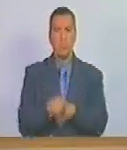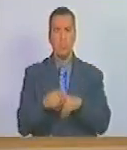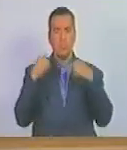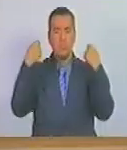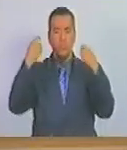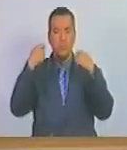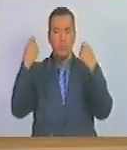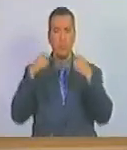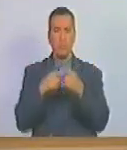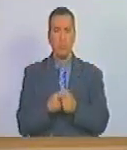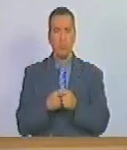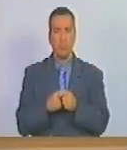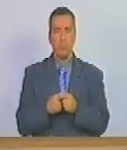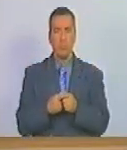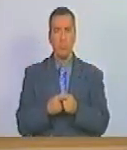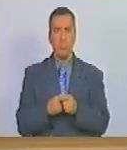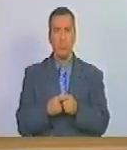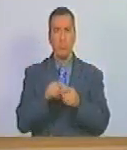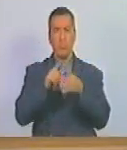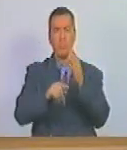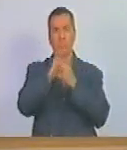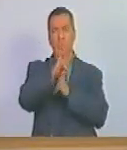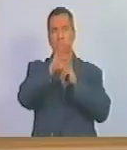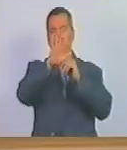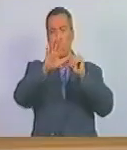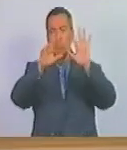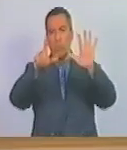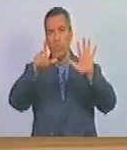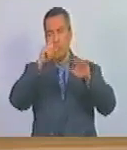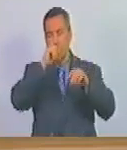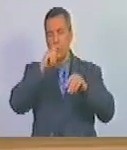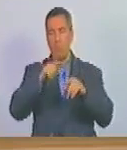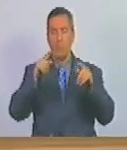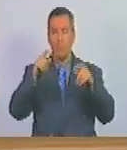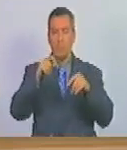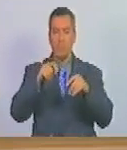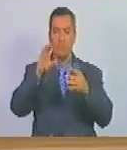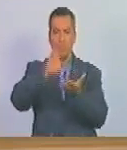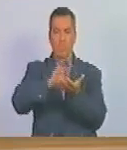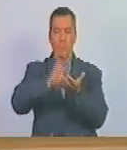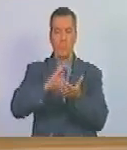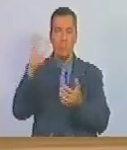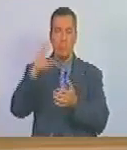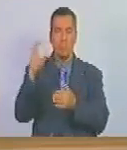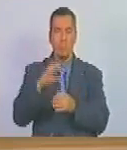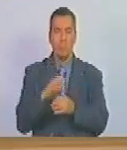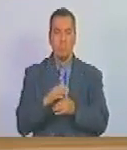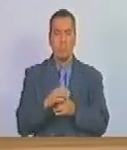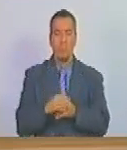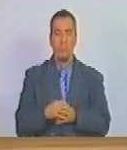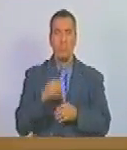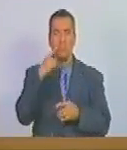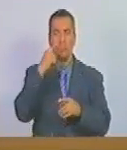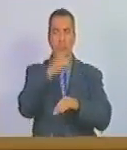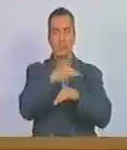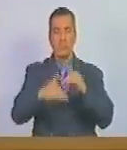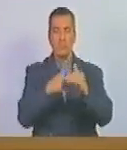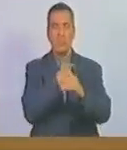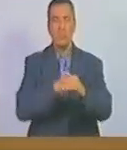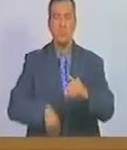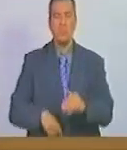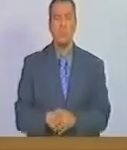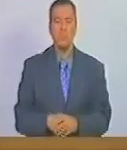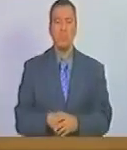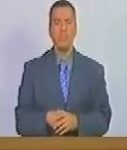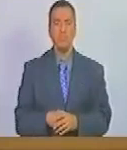celebración de los 456 años de la ciudad de caracas esto ciudadano vicepresidente